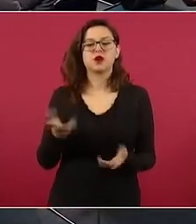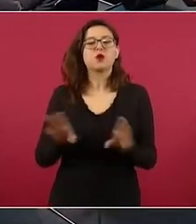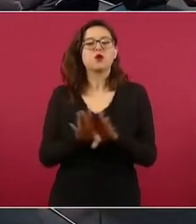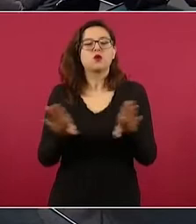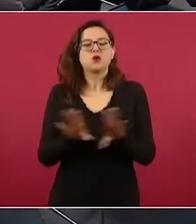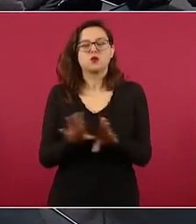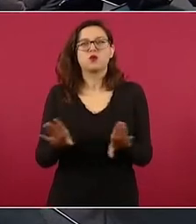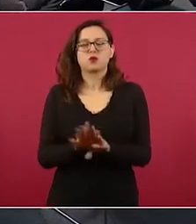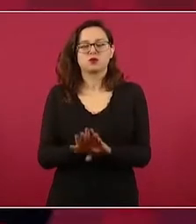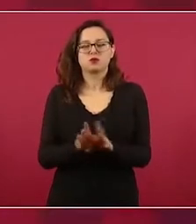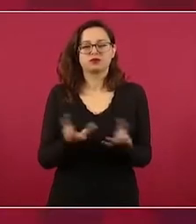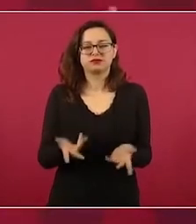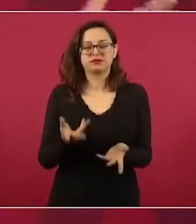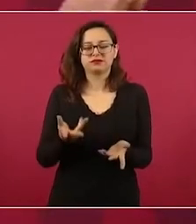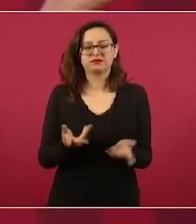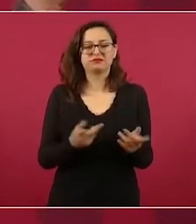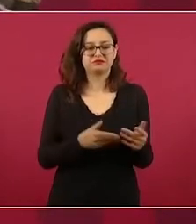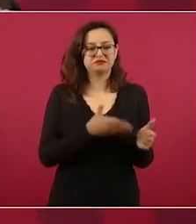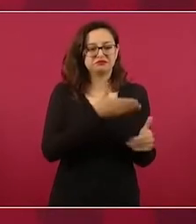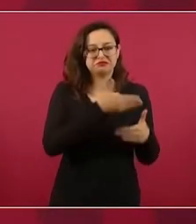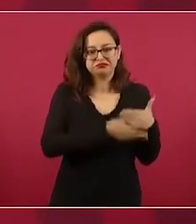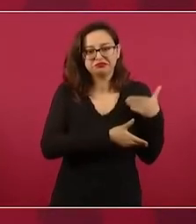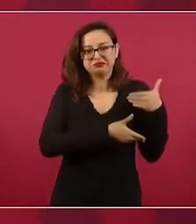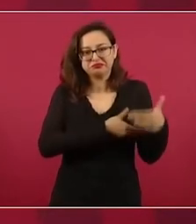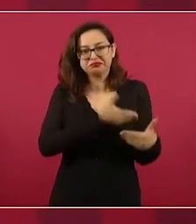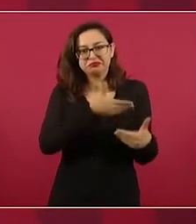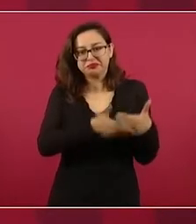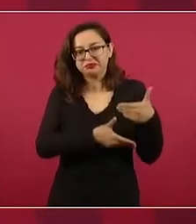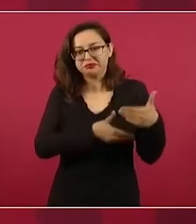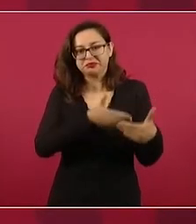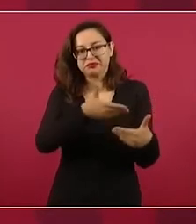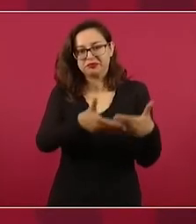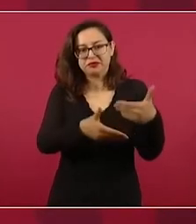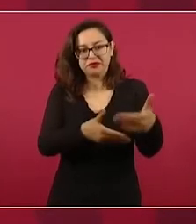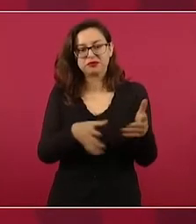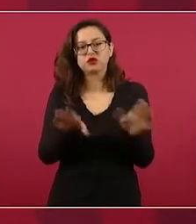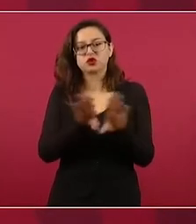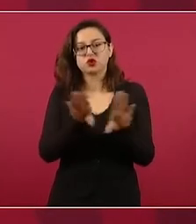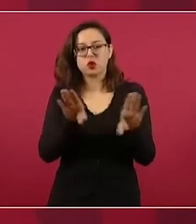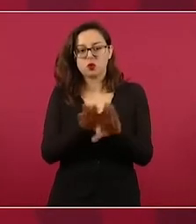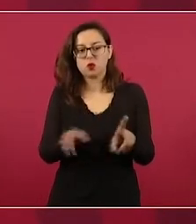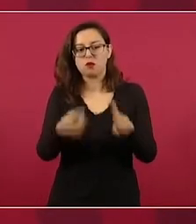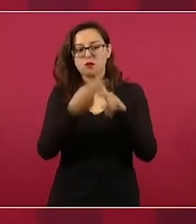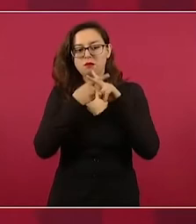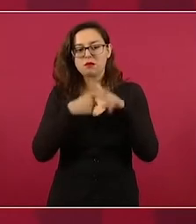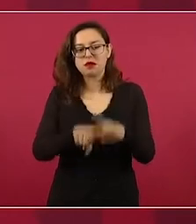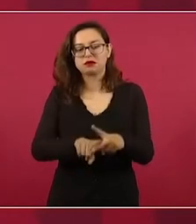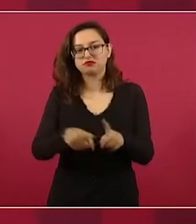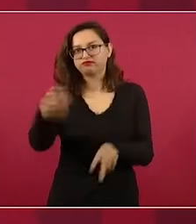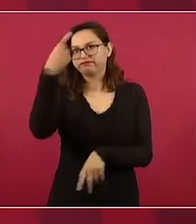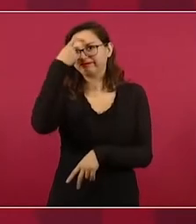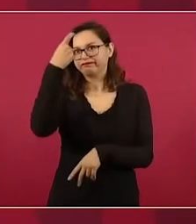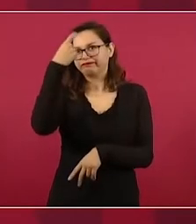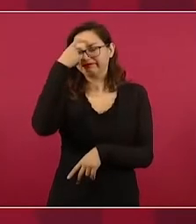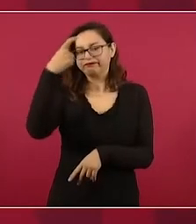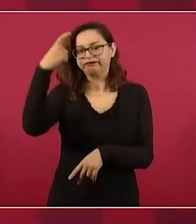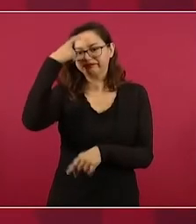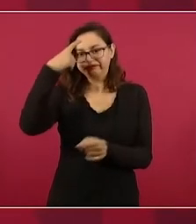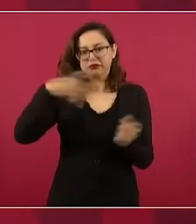y luego cuál fue el pensamiento dominante